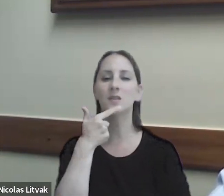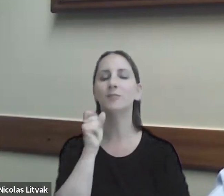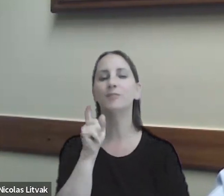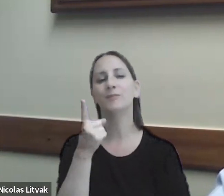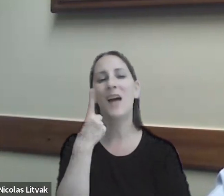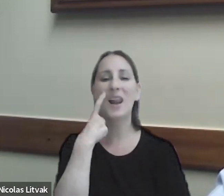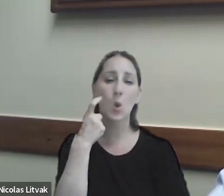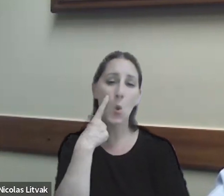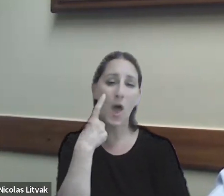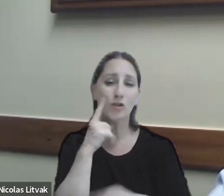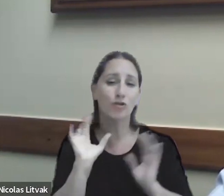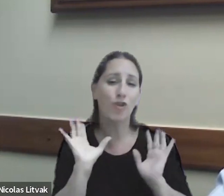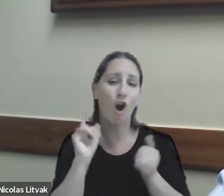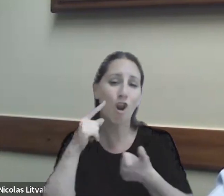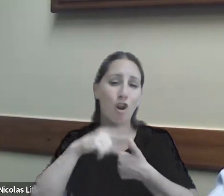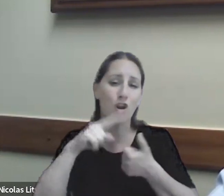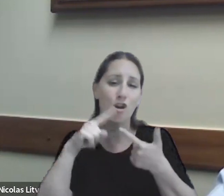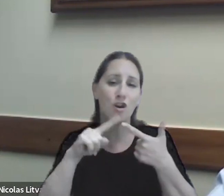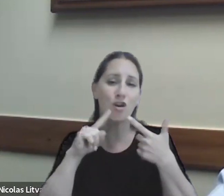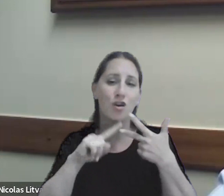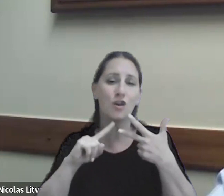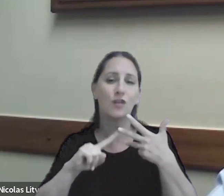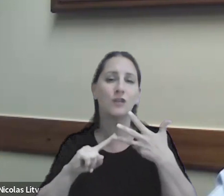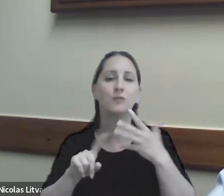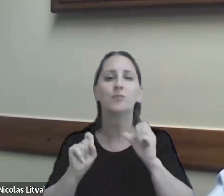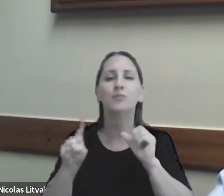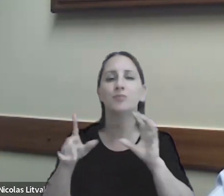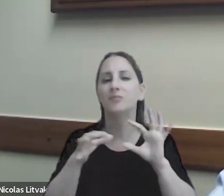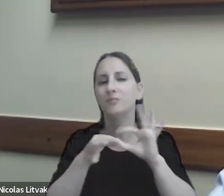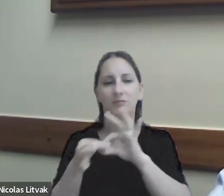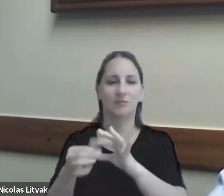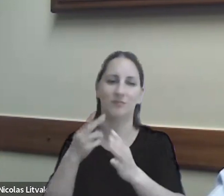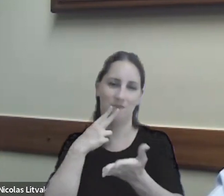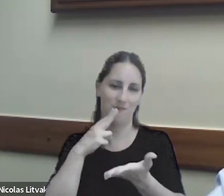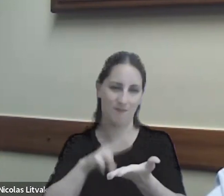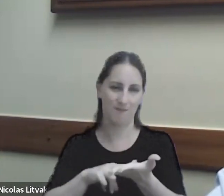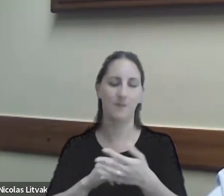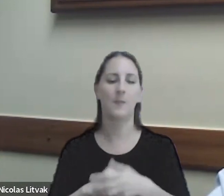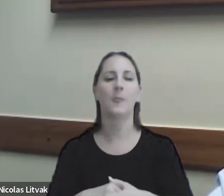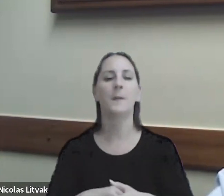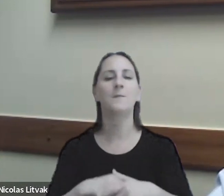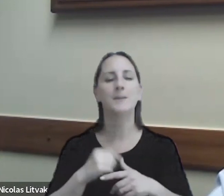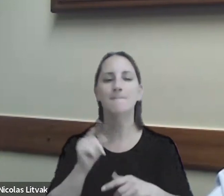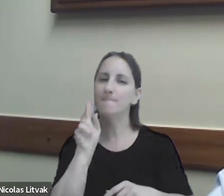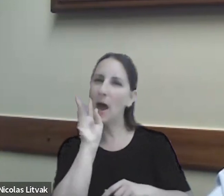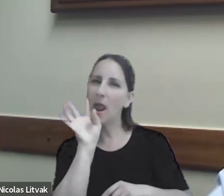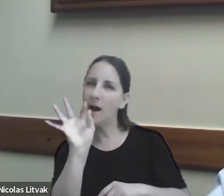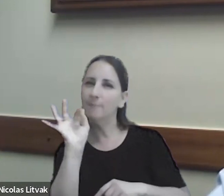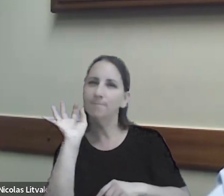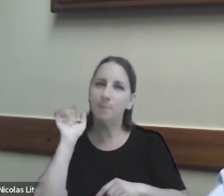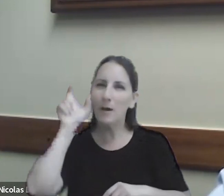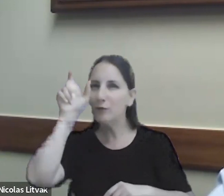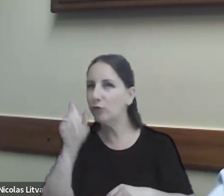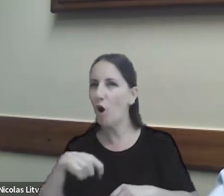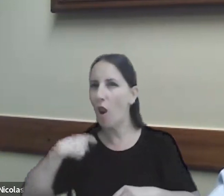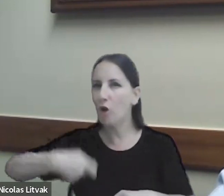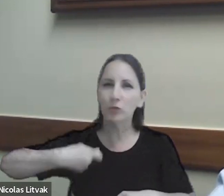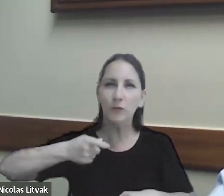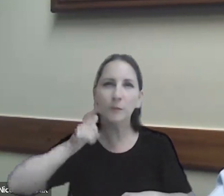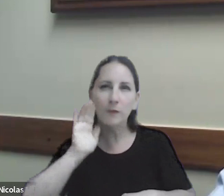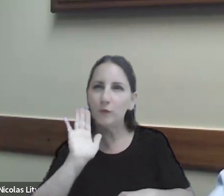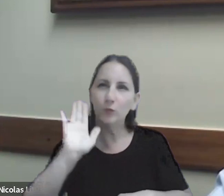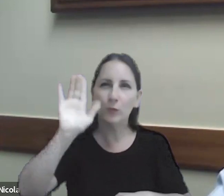regulaciones fiscales en ese sentido que le dan previsibilidad a un contribuyente en un